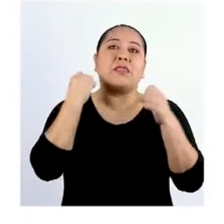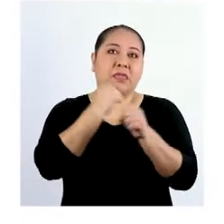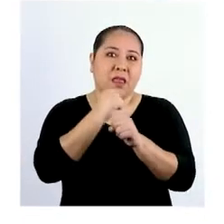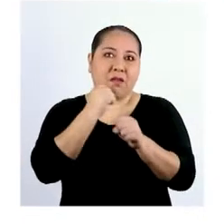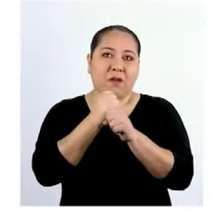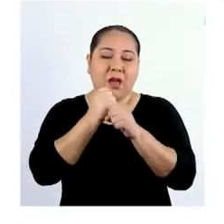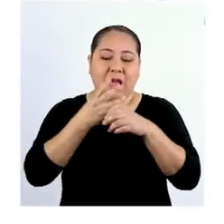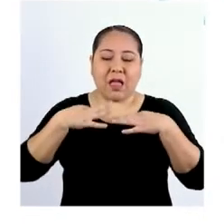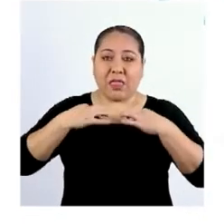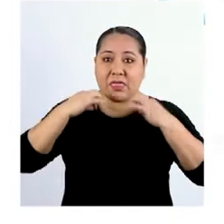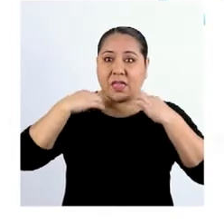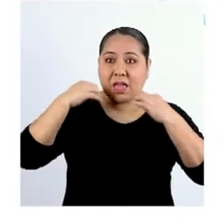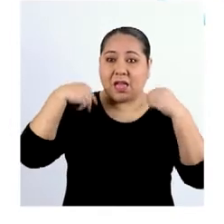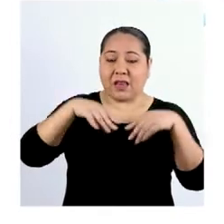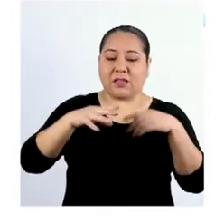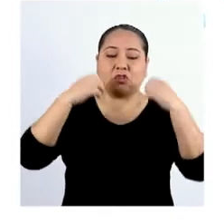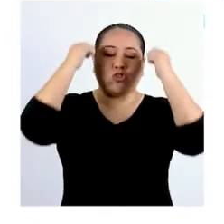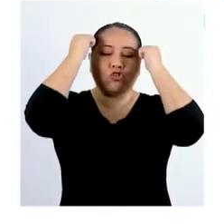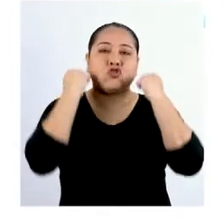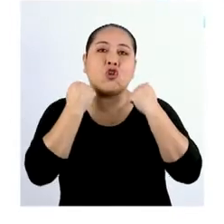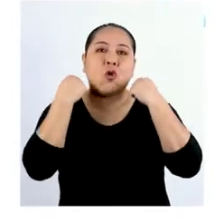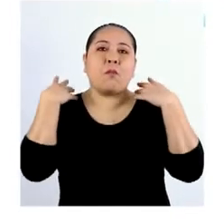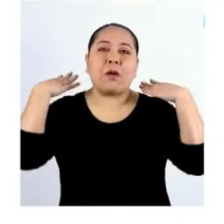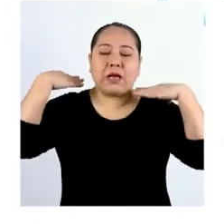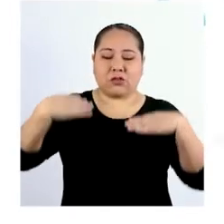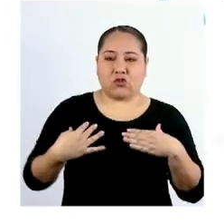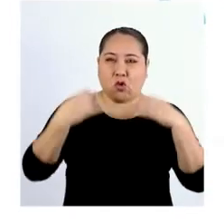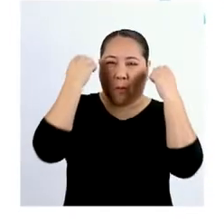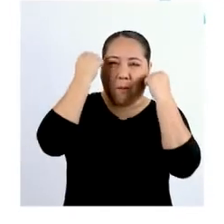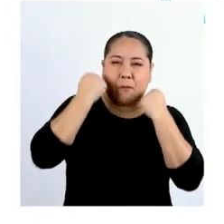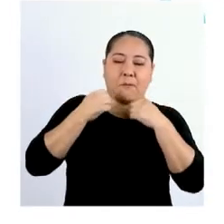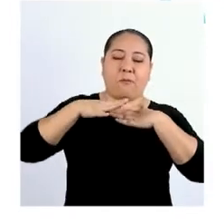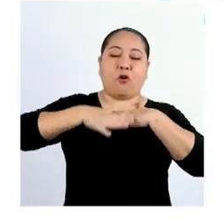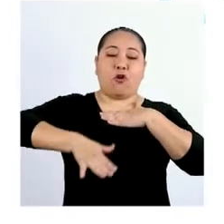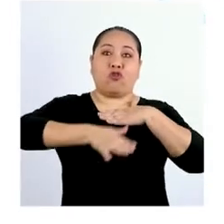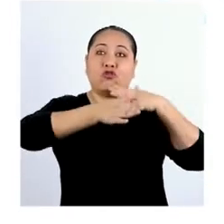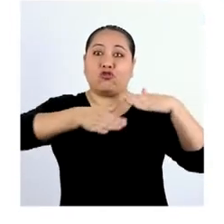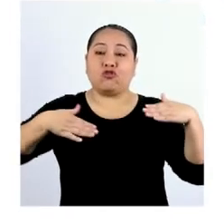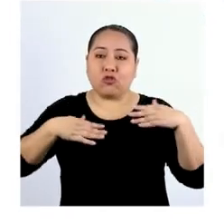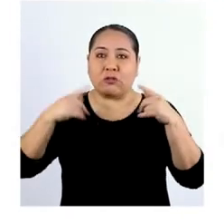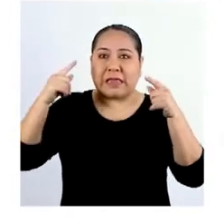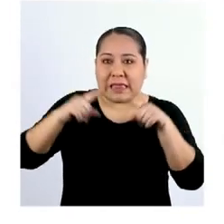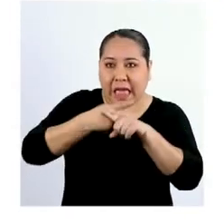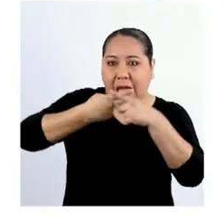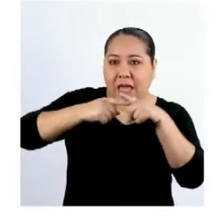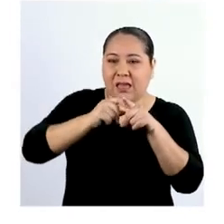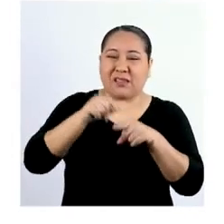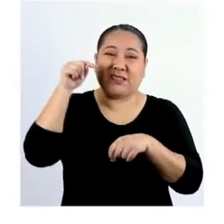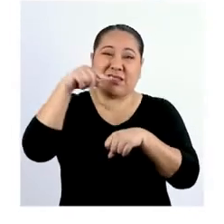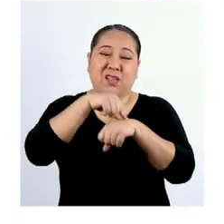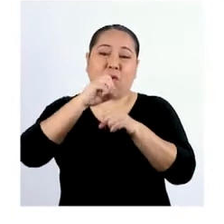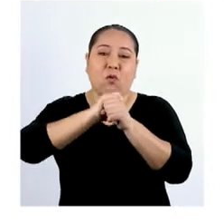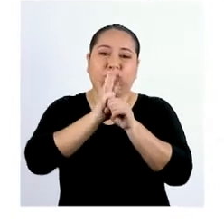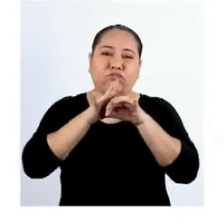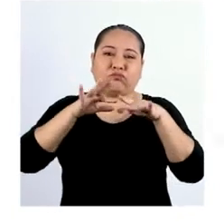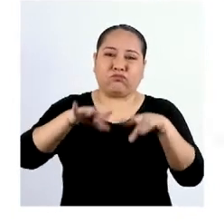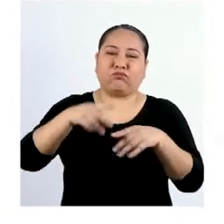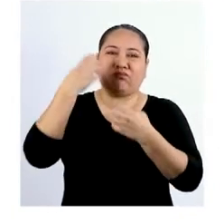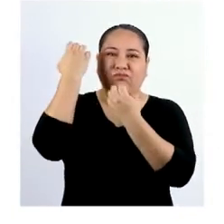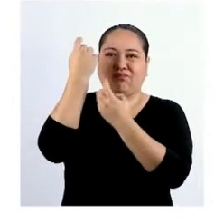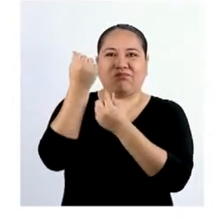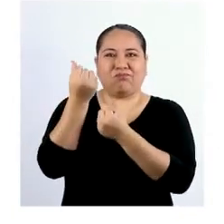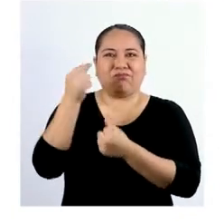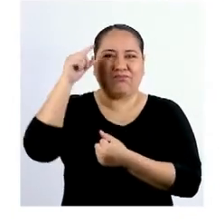de textiles artesanales, como chompas, ponchos y tejidos. A raíz de la pandemia, nos vimos en una situación